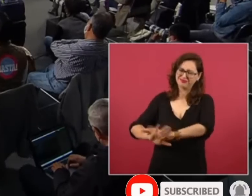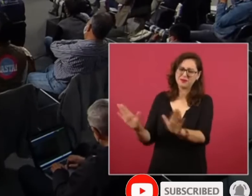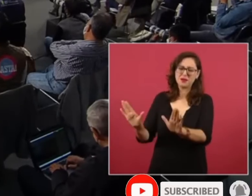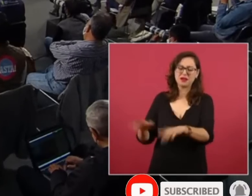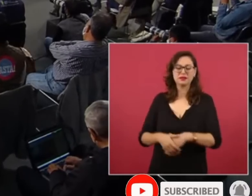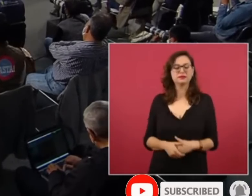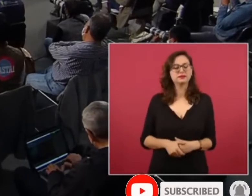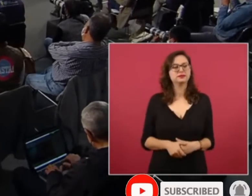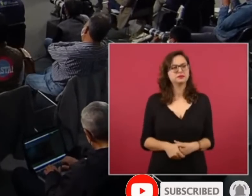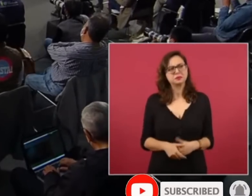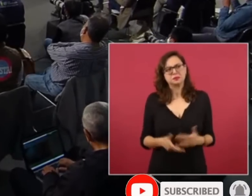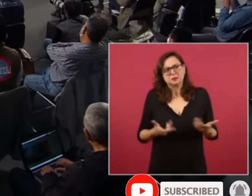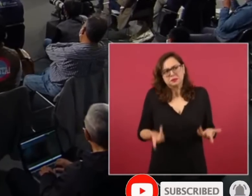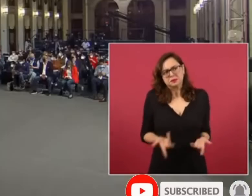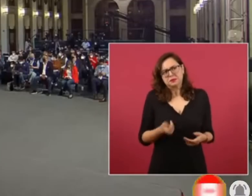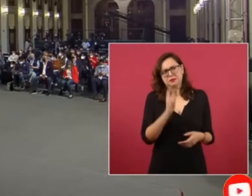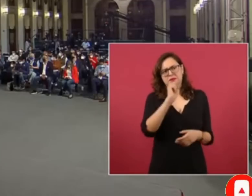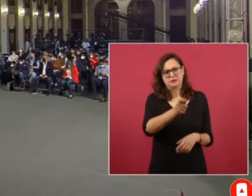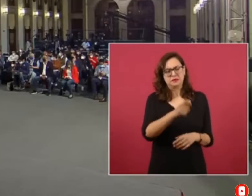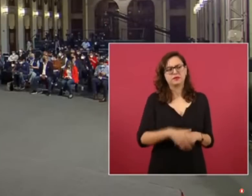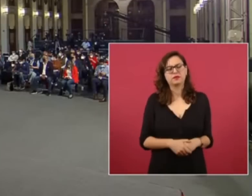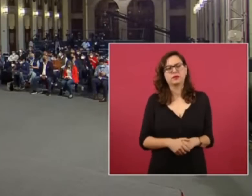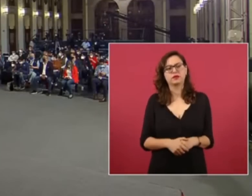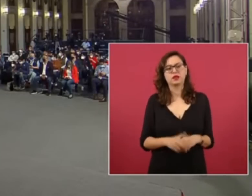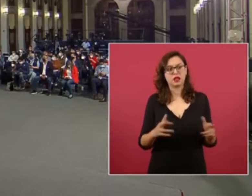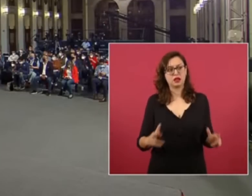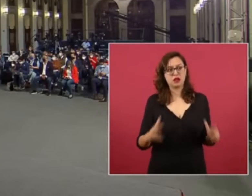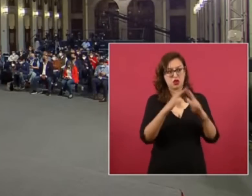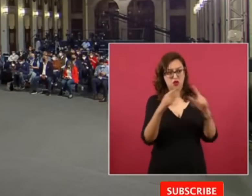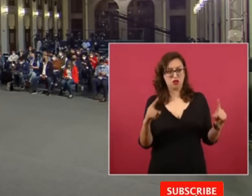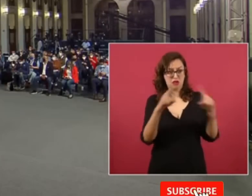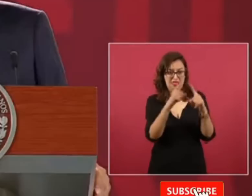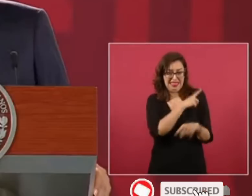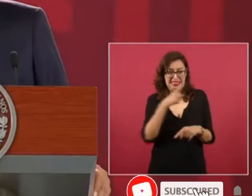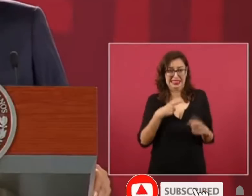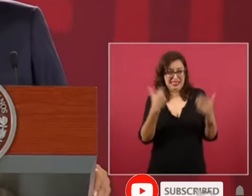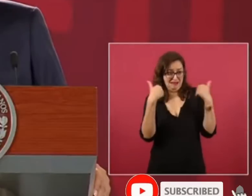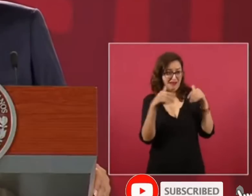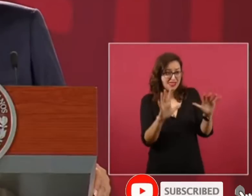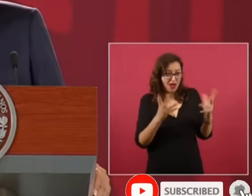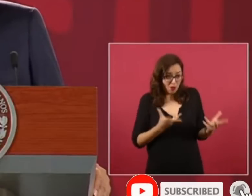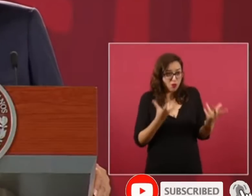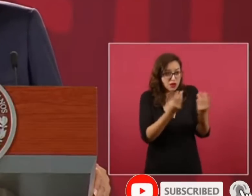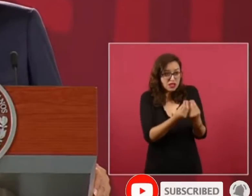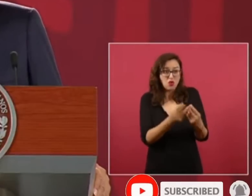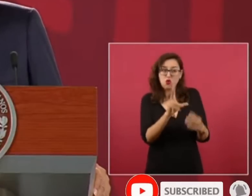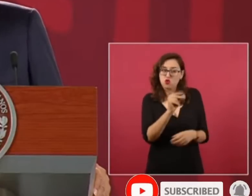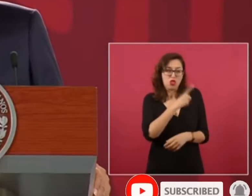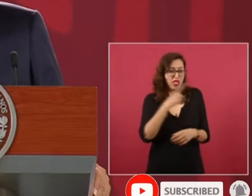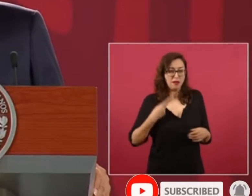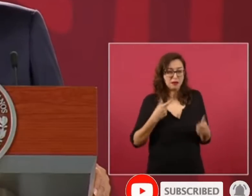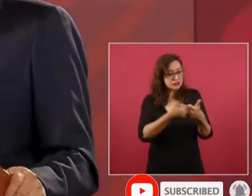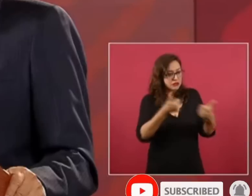llamaría entonces a que no haya un distanciamiento con el grupo eclesiástico no hay llevamos muy buena relación con